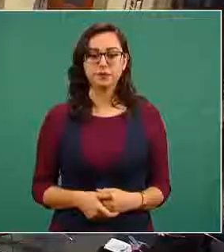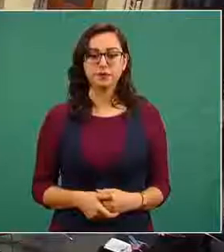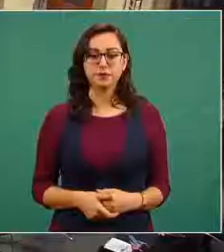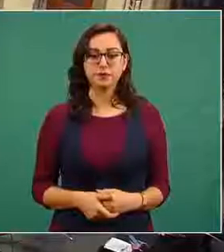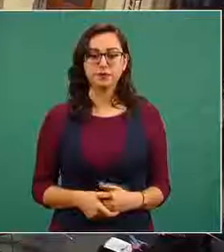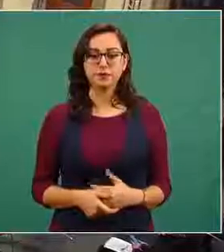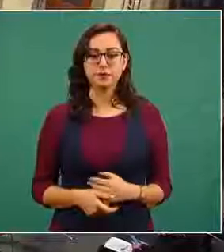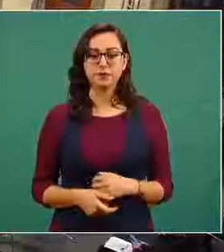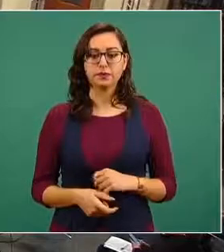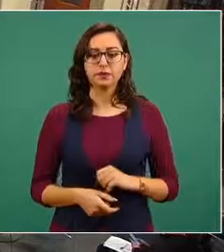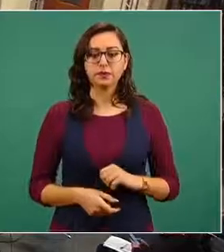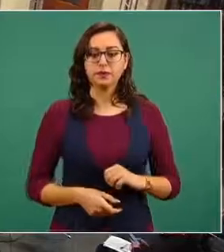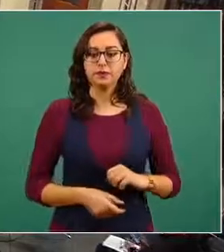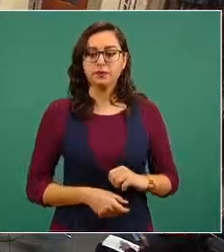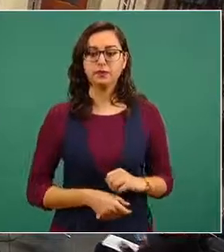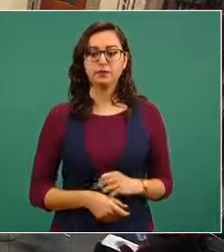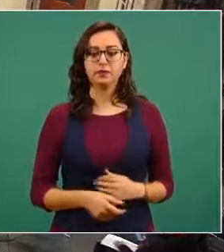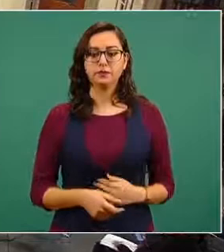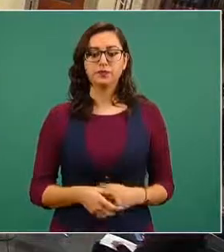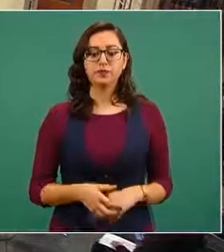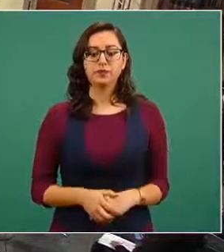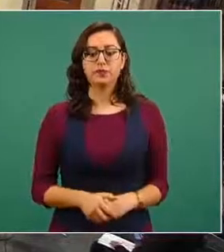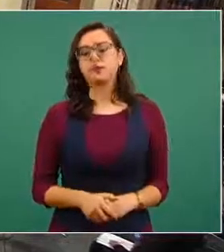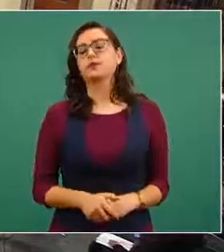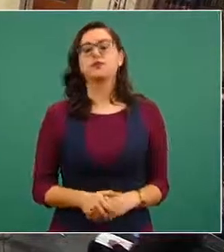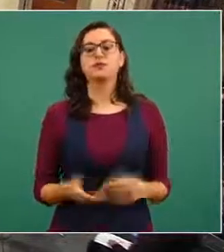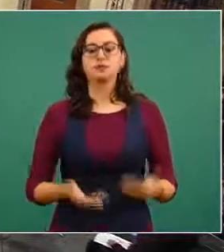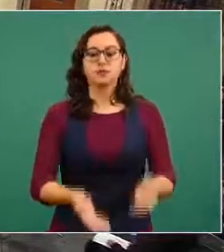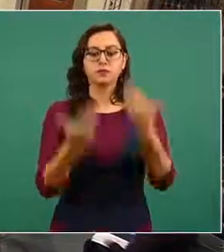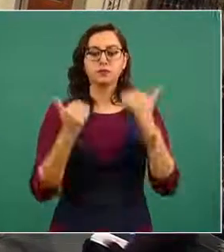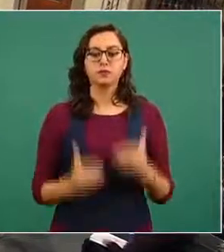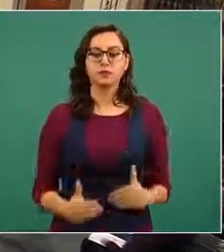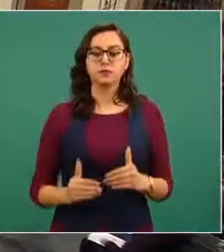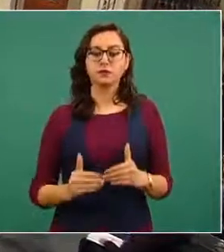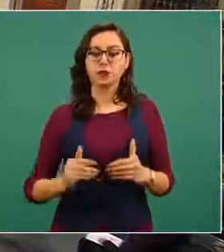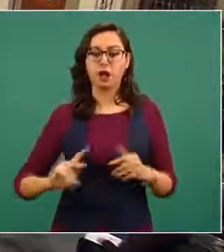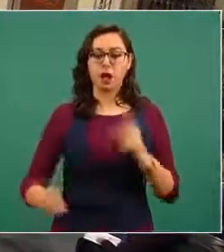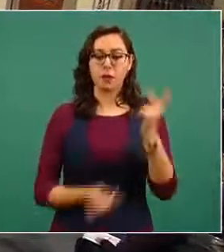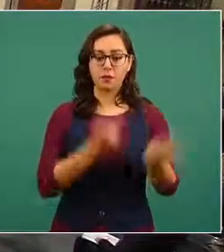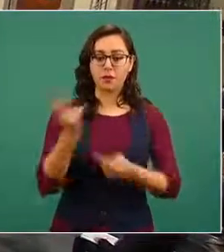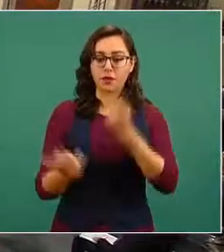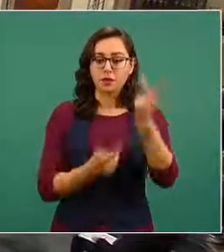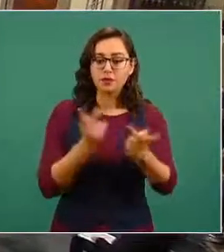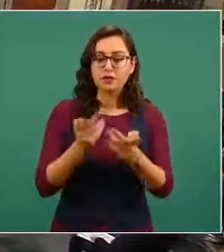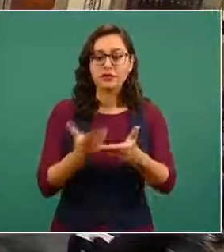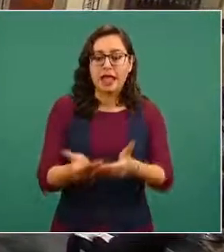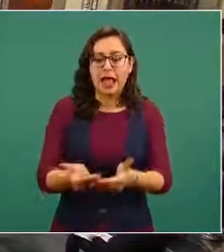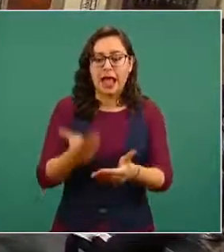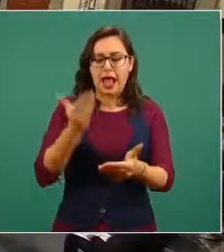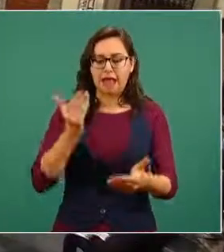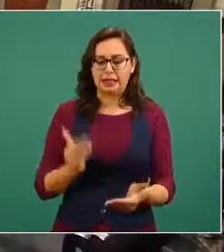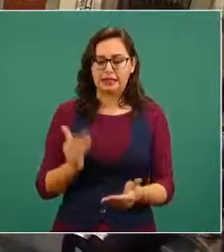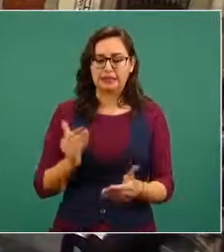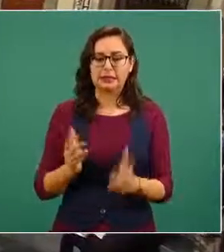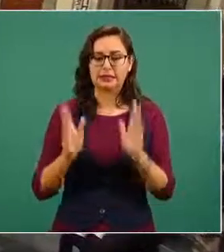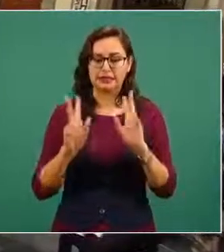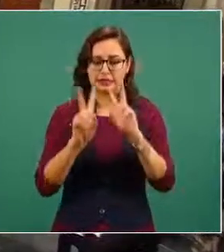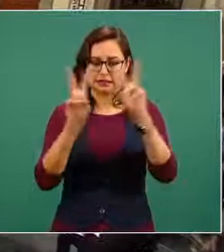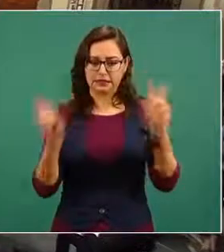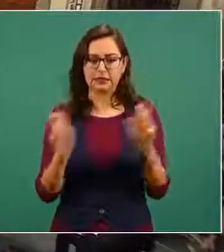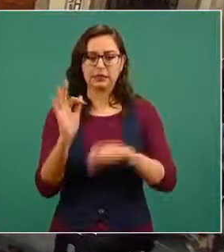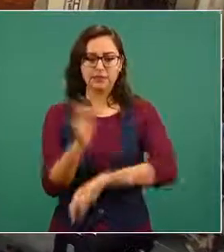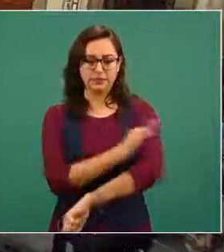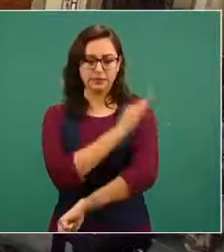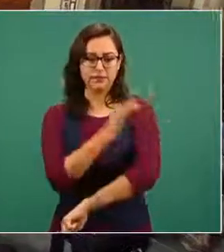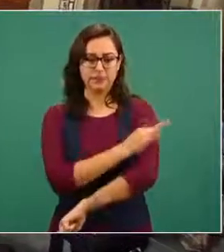antes de pasar a las preguntas y a las respuestas, vamos al plan de vacunación.